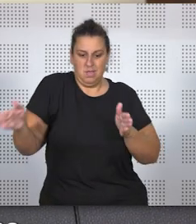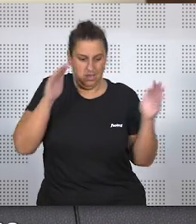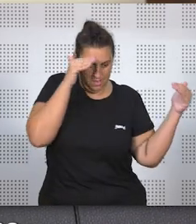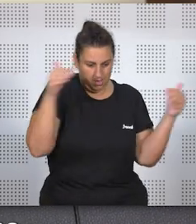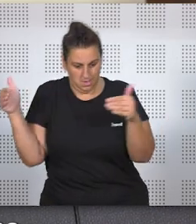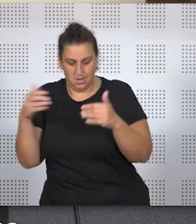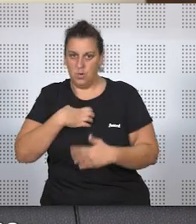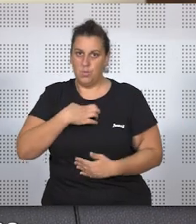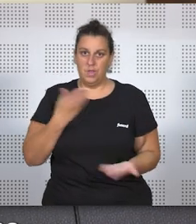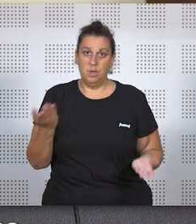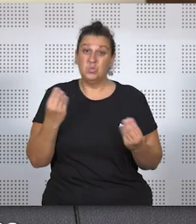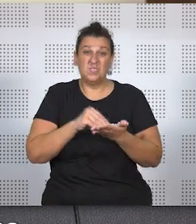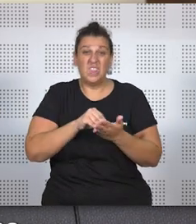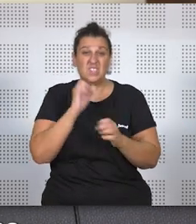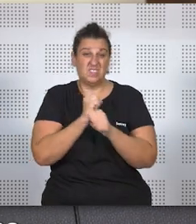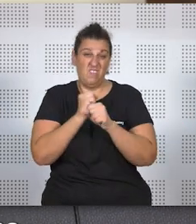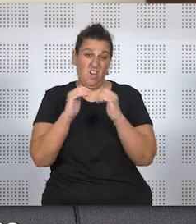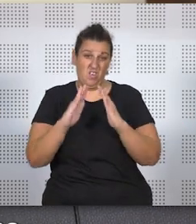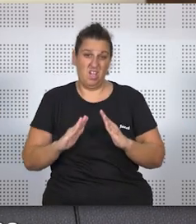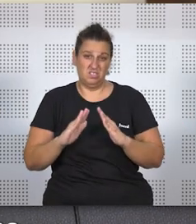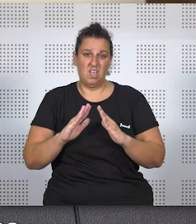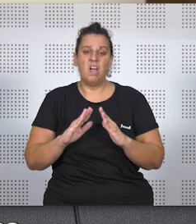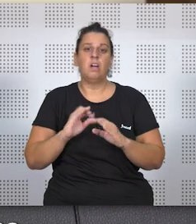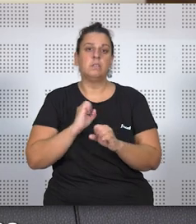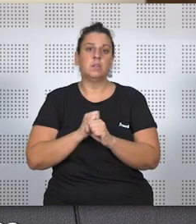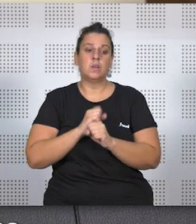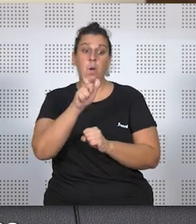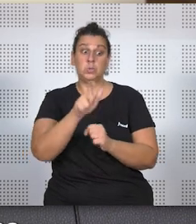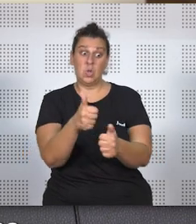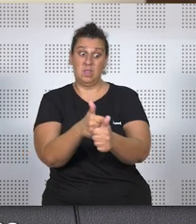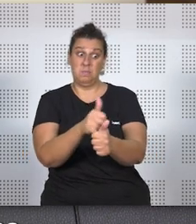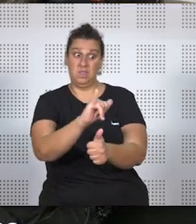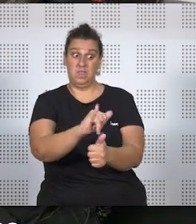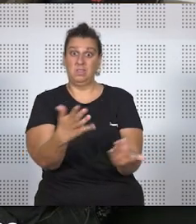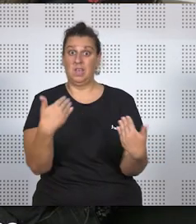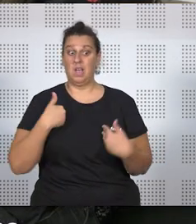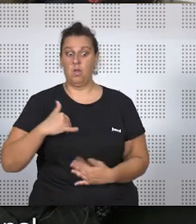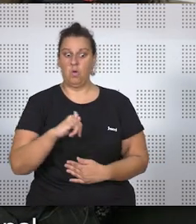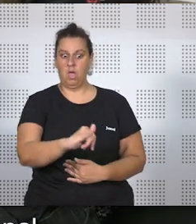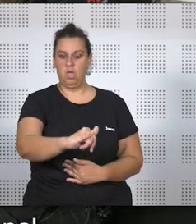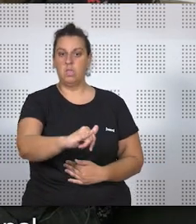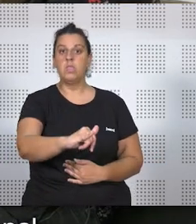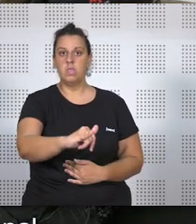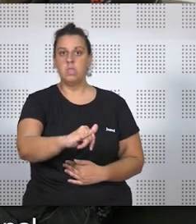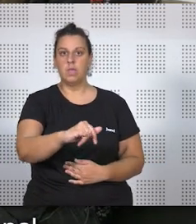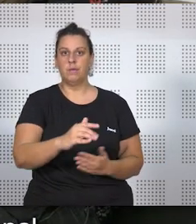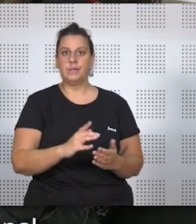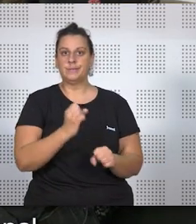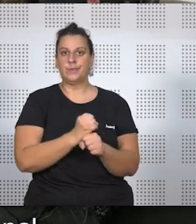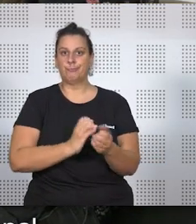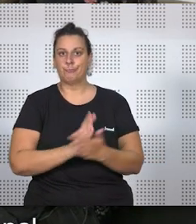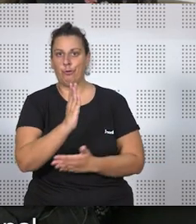Muchas veces cuando estamos trabajando desde casa y tenemos a una persona dependiente a nuestro cargo, hay interferencias